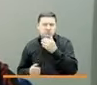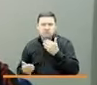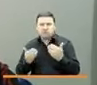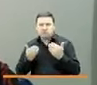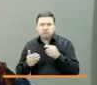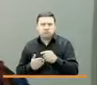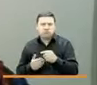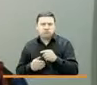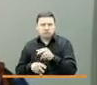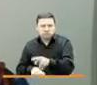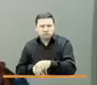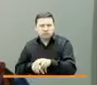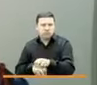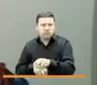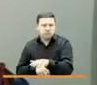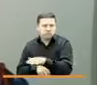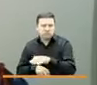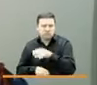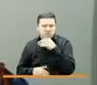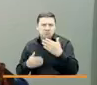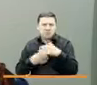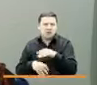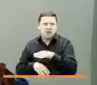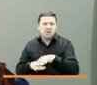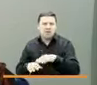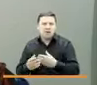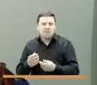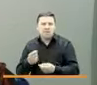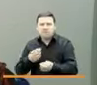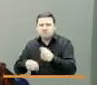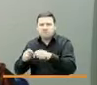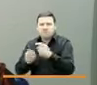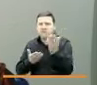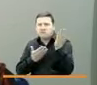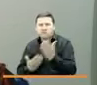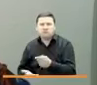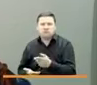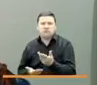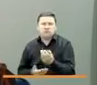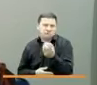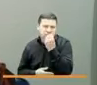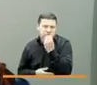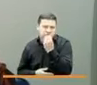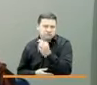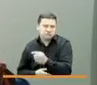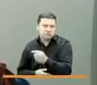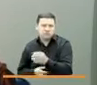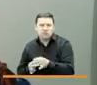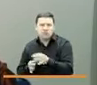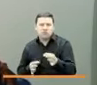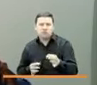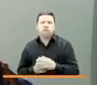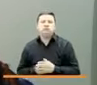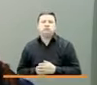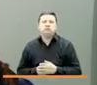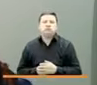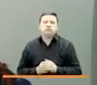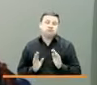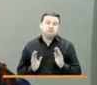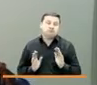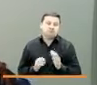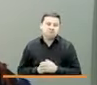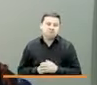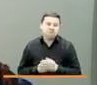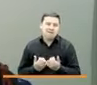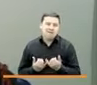cultivaban en el campo productos para traer alimento al municipio y pues aquí